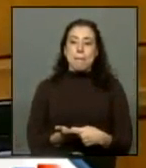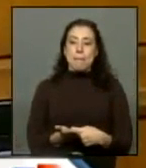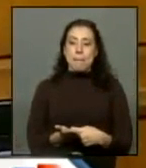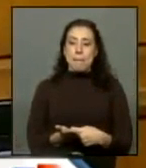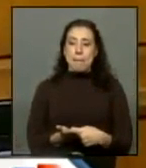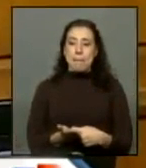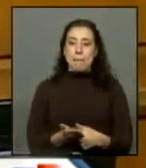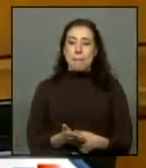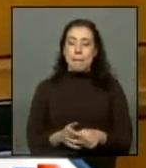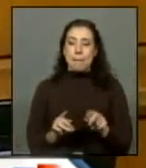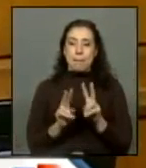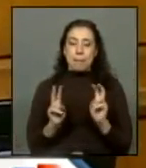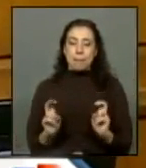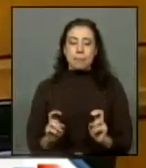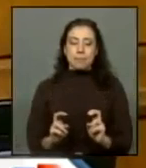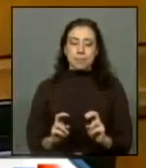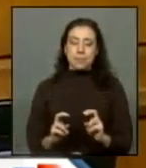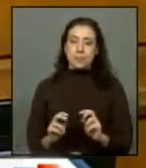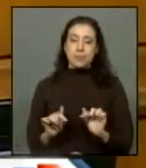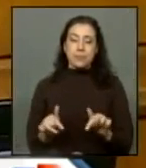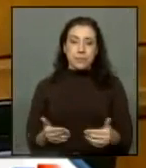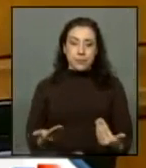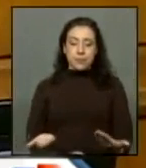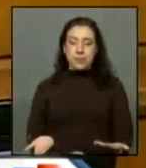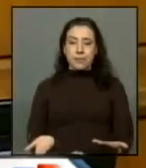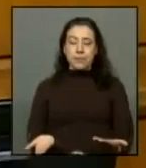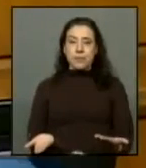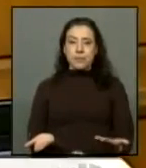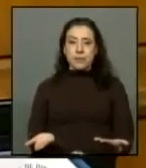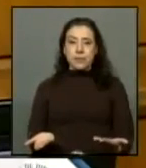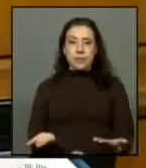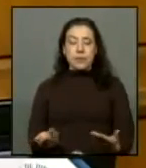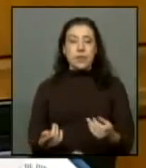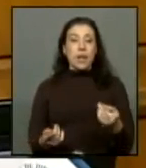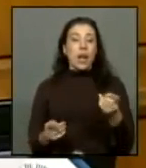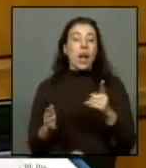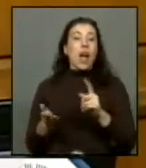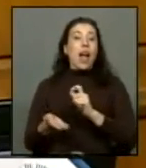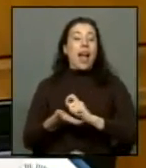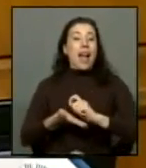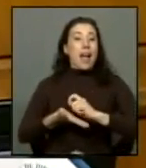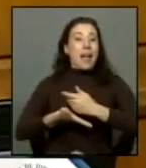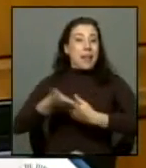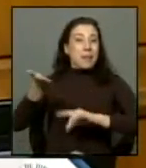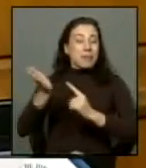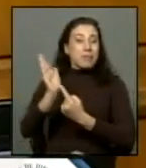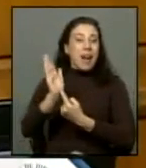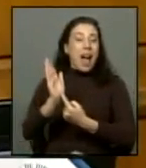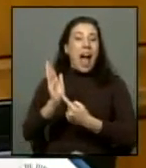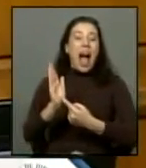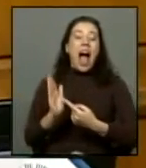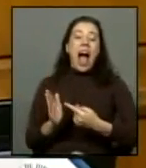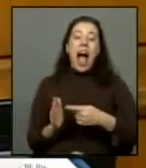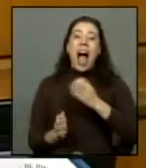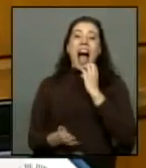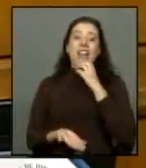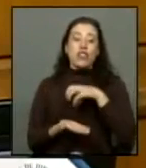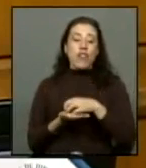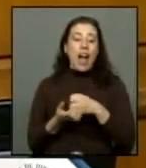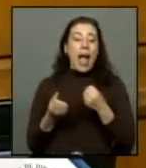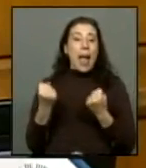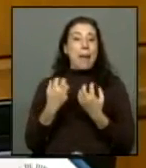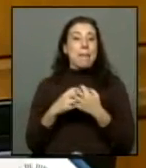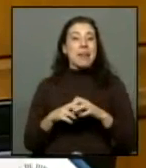tema. Hoy día ha sido conocido en la prensa de Antofagasta que la empresa que se